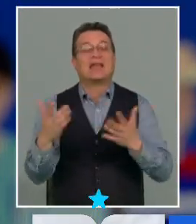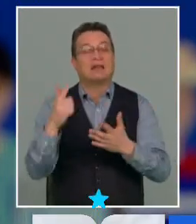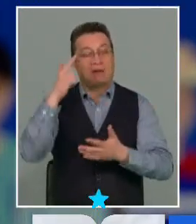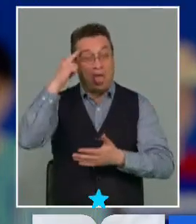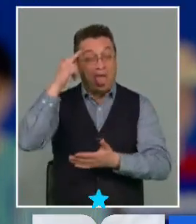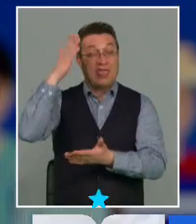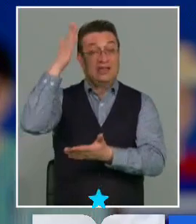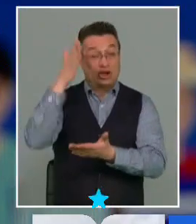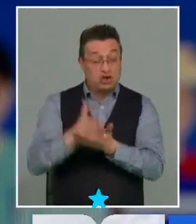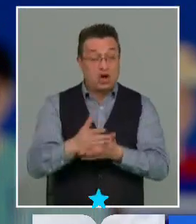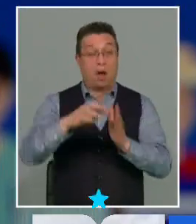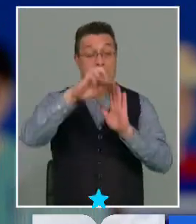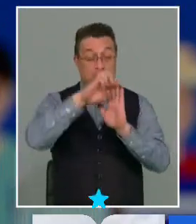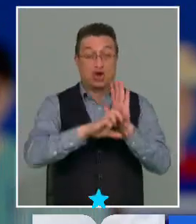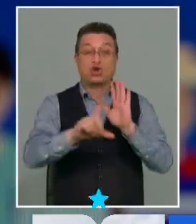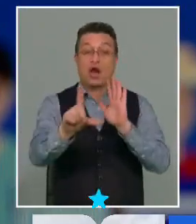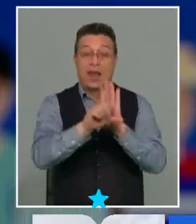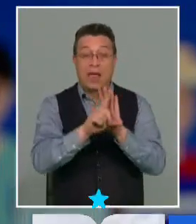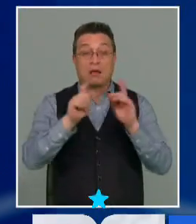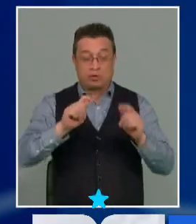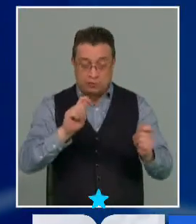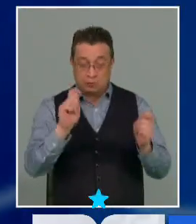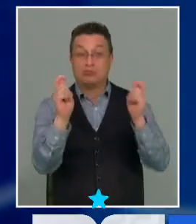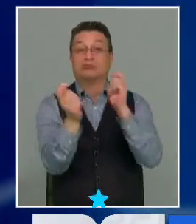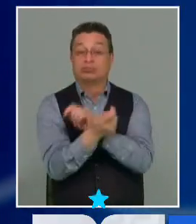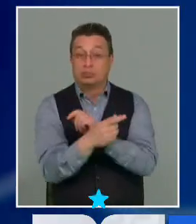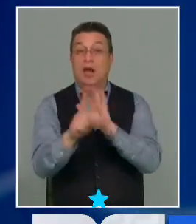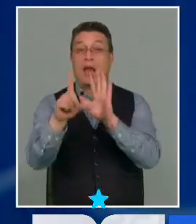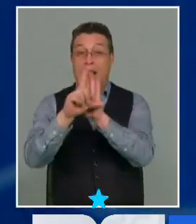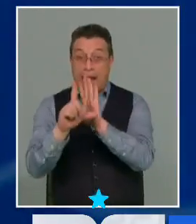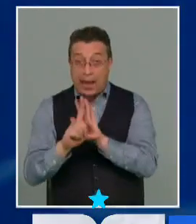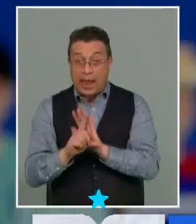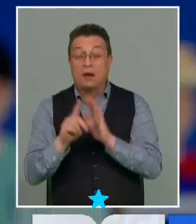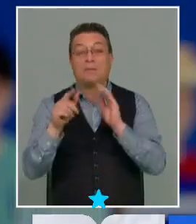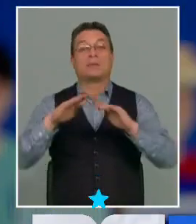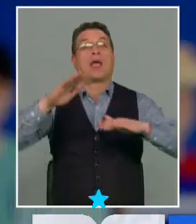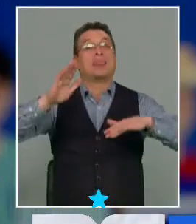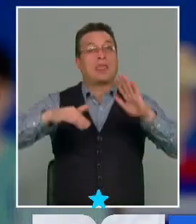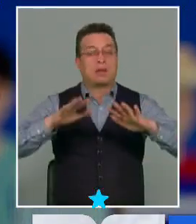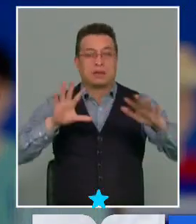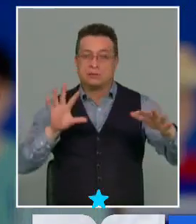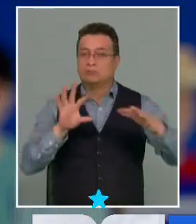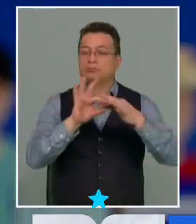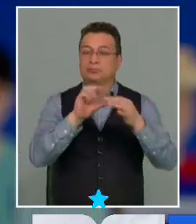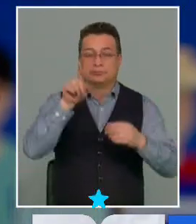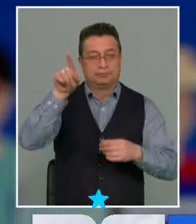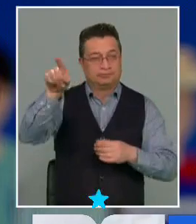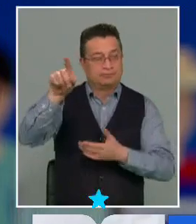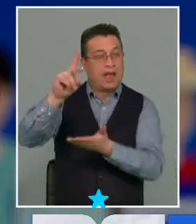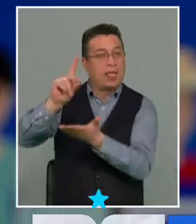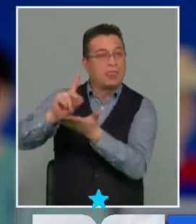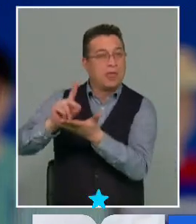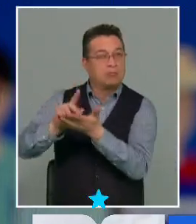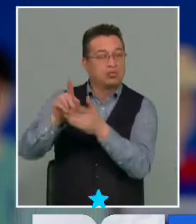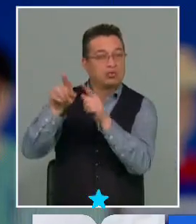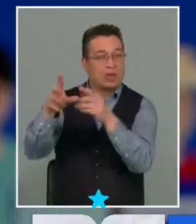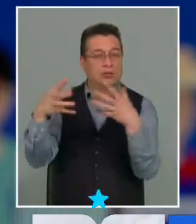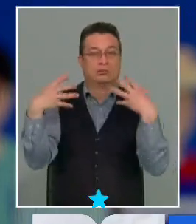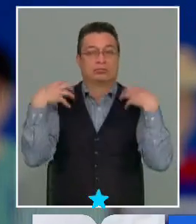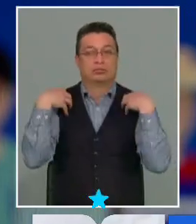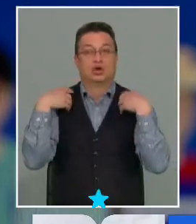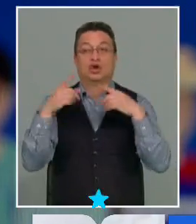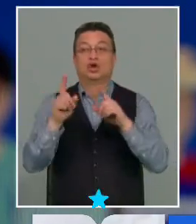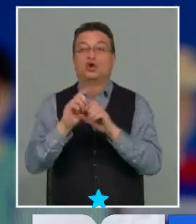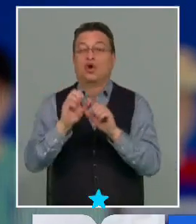respecto a esos proyectos de ley y su eventual transformación en leyes va a depender exclusivamente del Congreso de Diputadas y Diputados sin